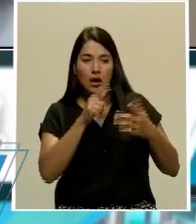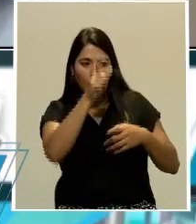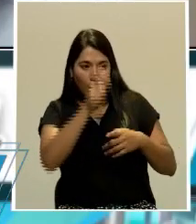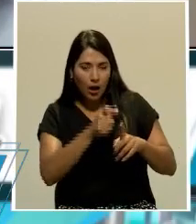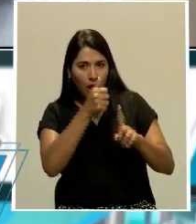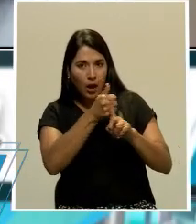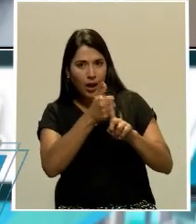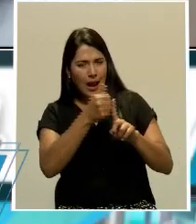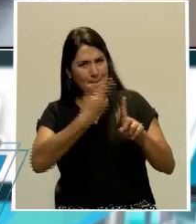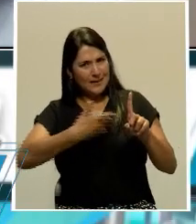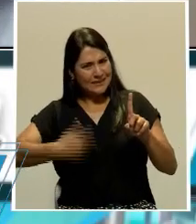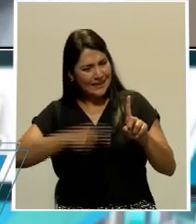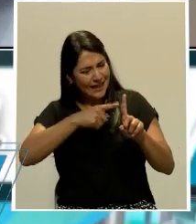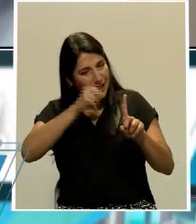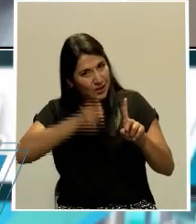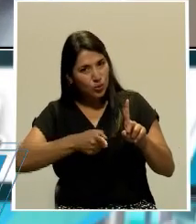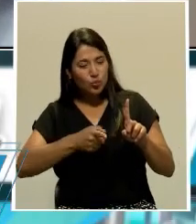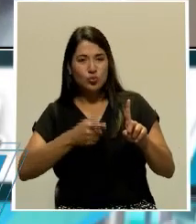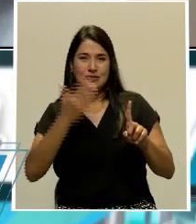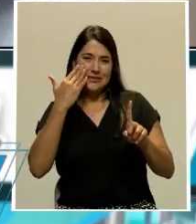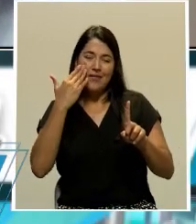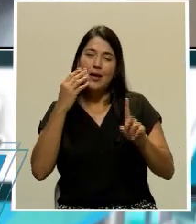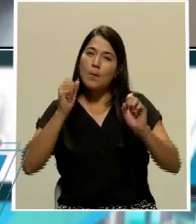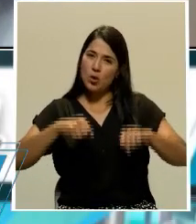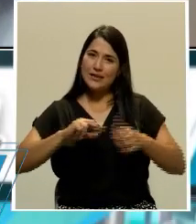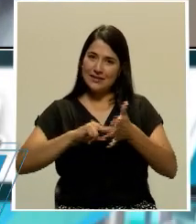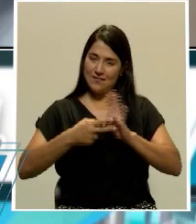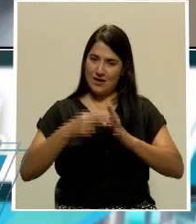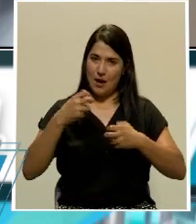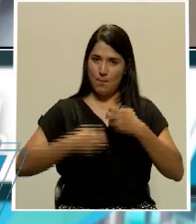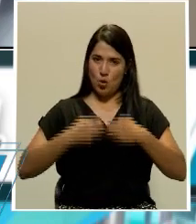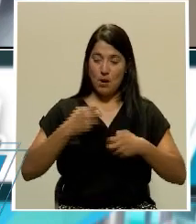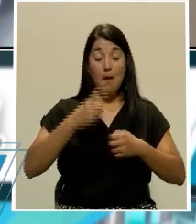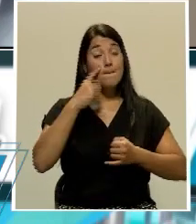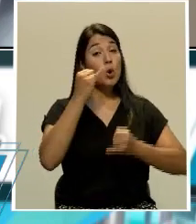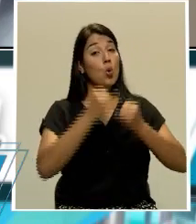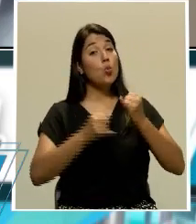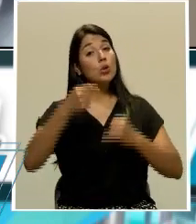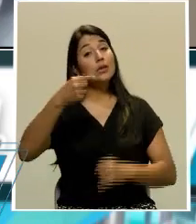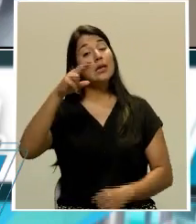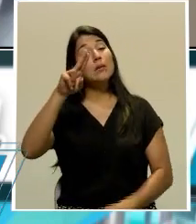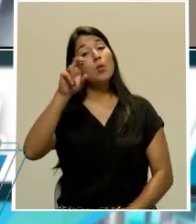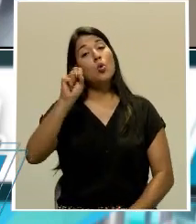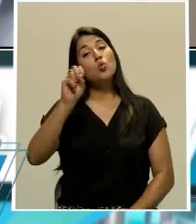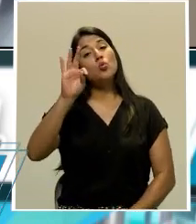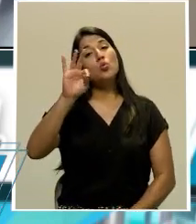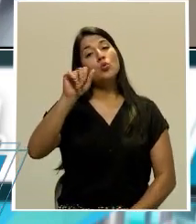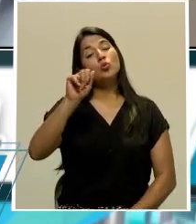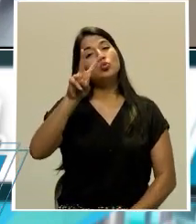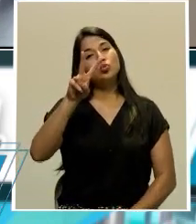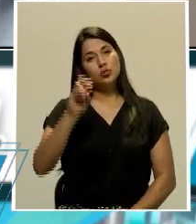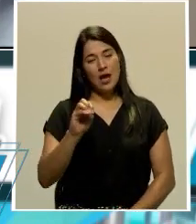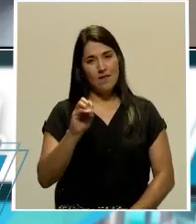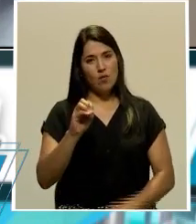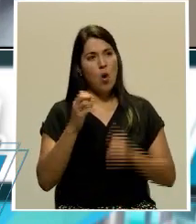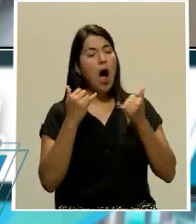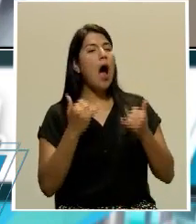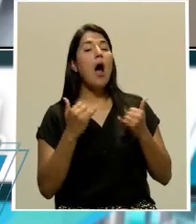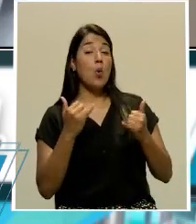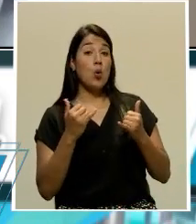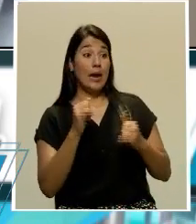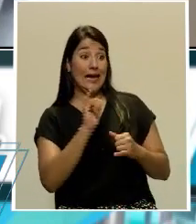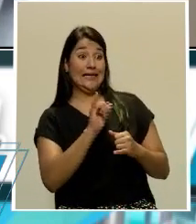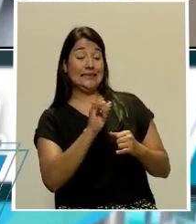este tipo de movimientos le ponían una situación difícil. Por último, Gustavo, ¿cuál es el alcance de esta sucesión